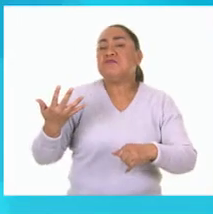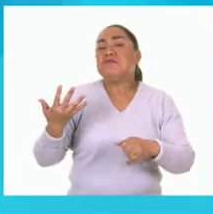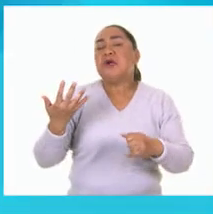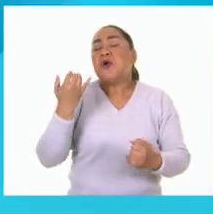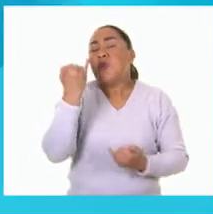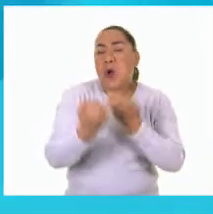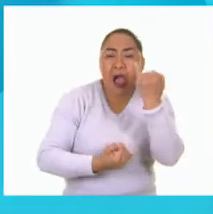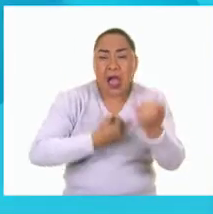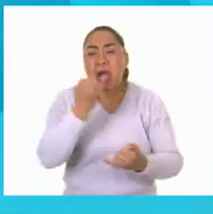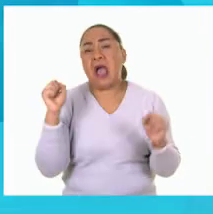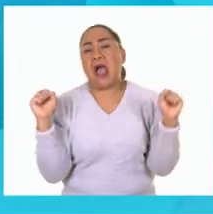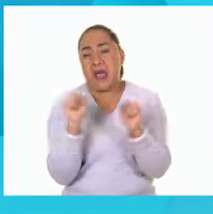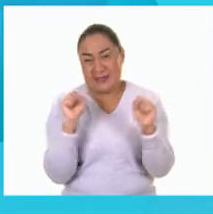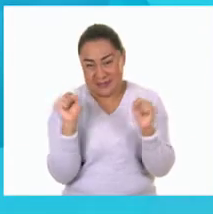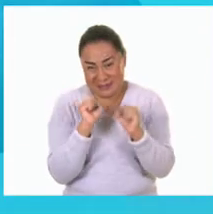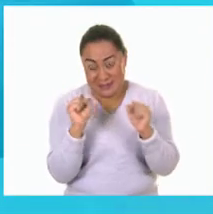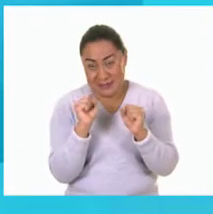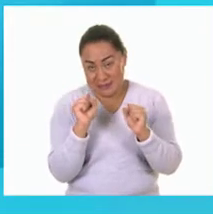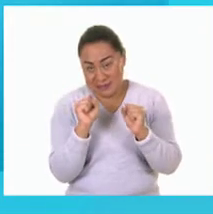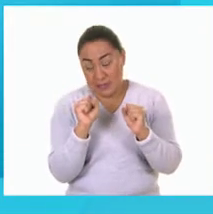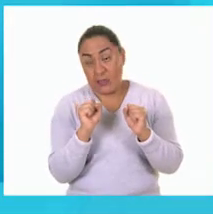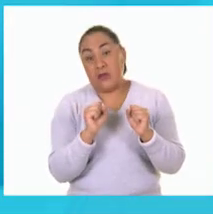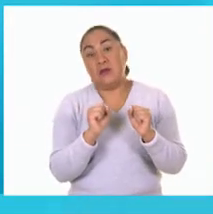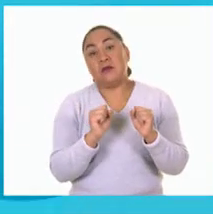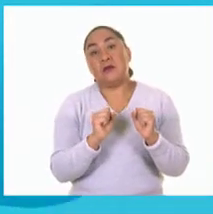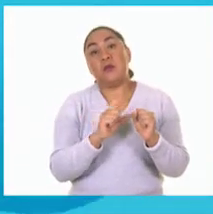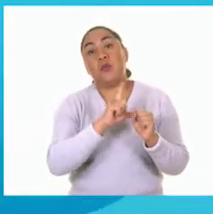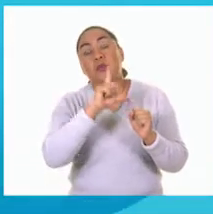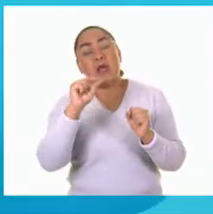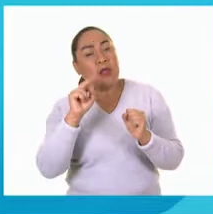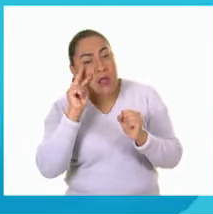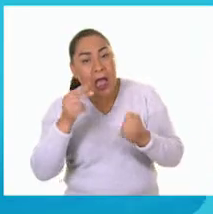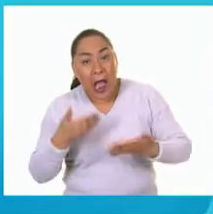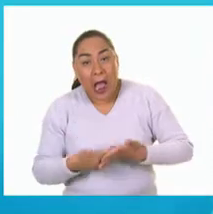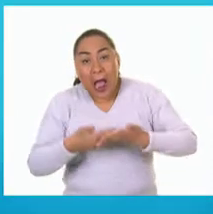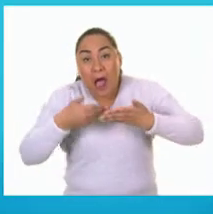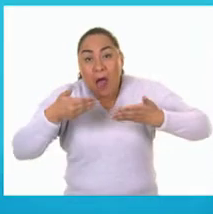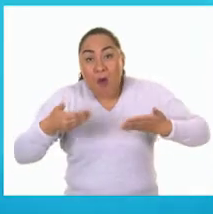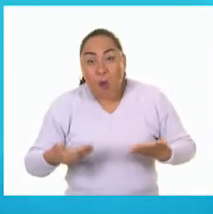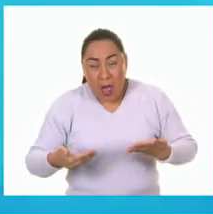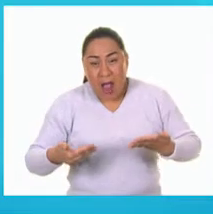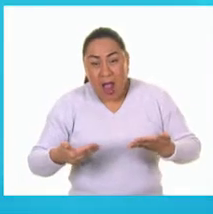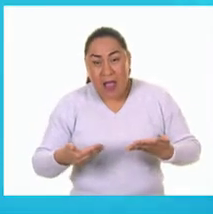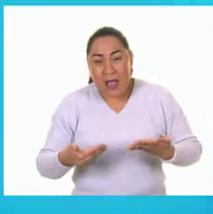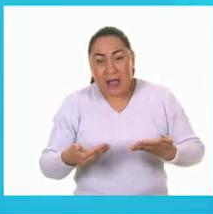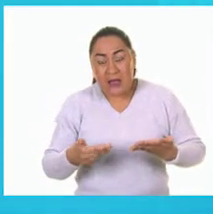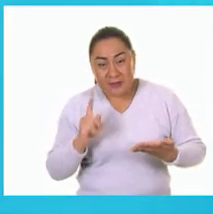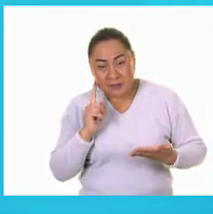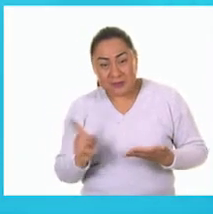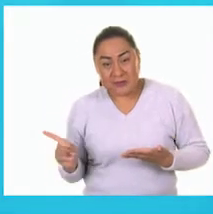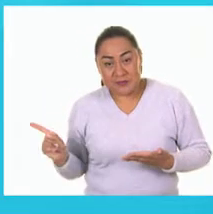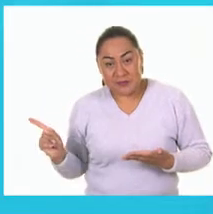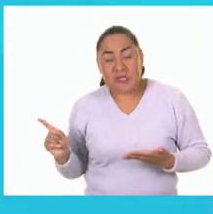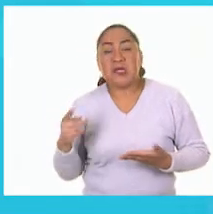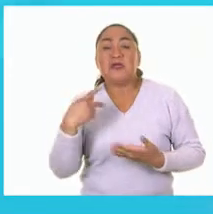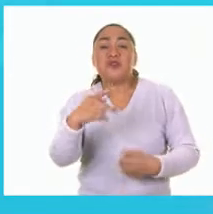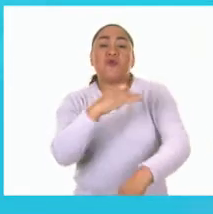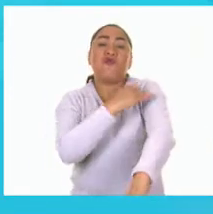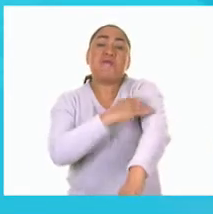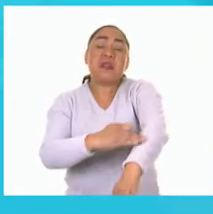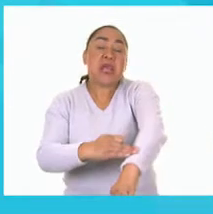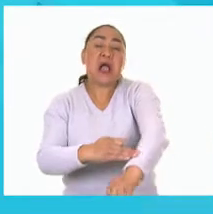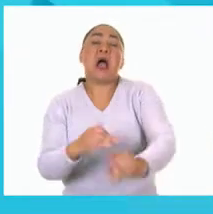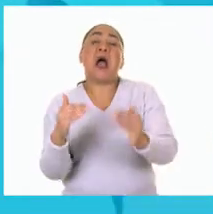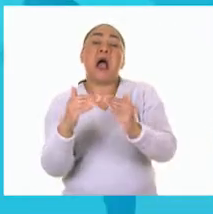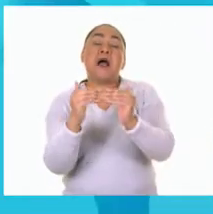globos y demás. Y ahora, donde dice ahora, vemos también a una familia que está en casa jugando algún juego